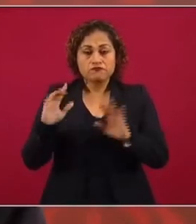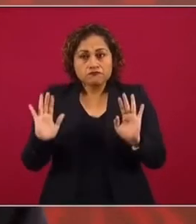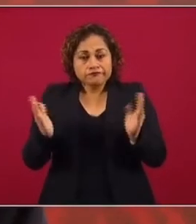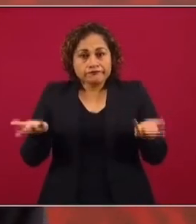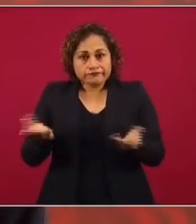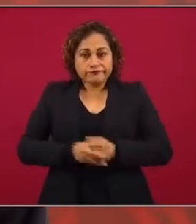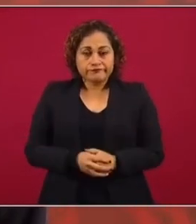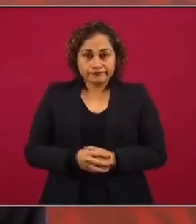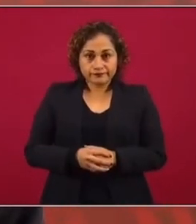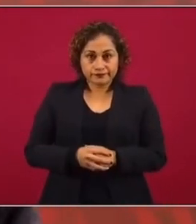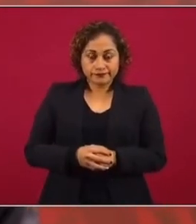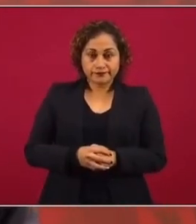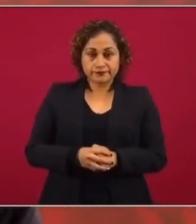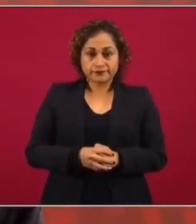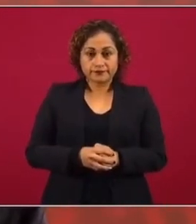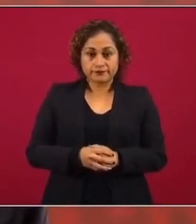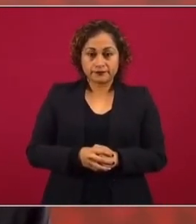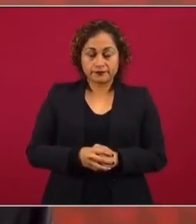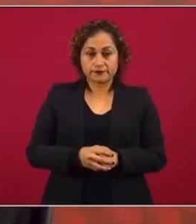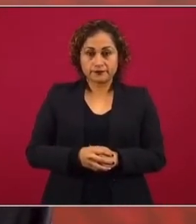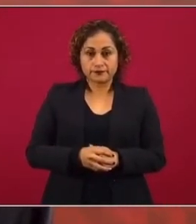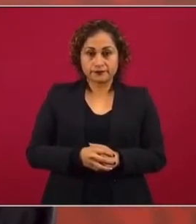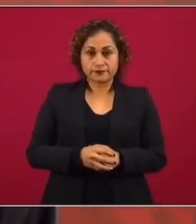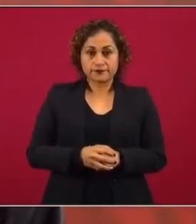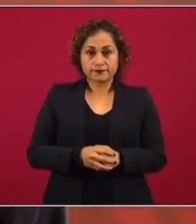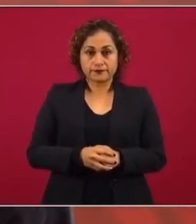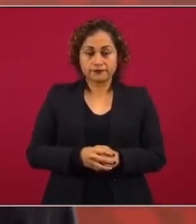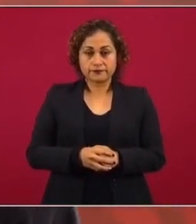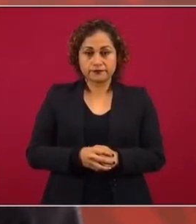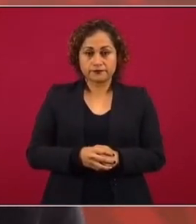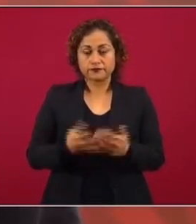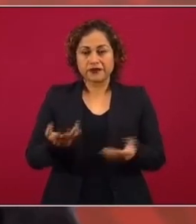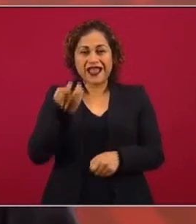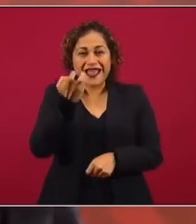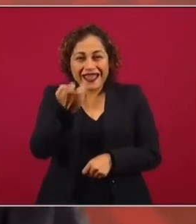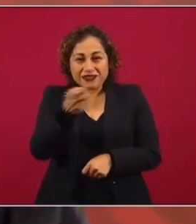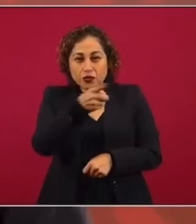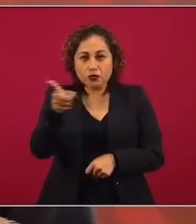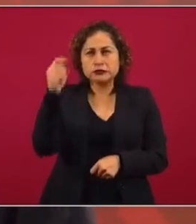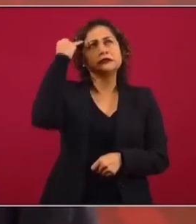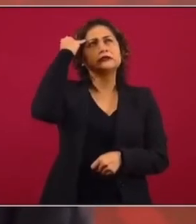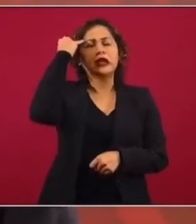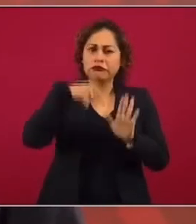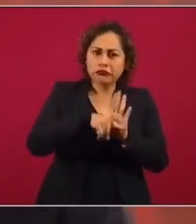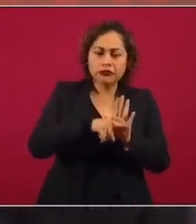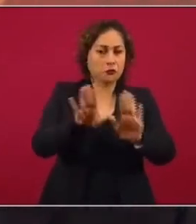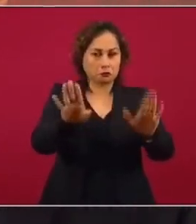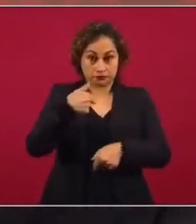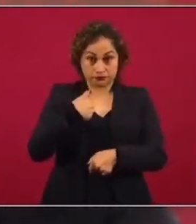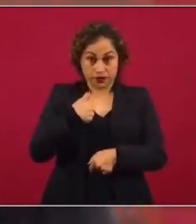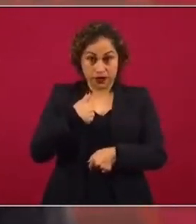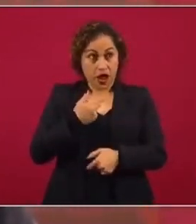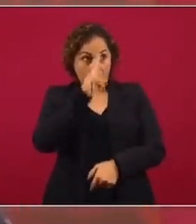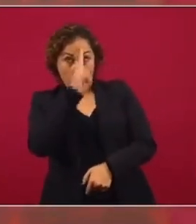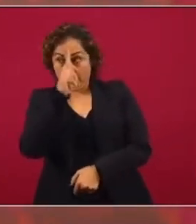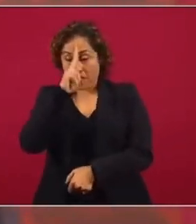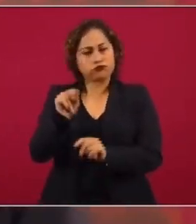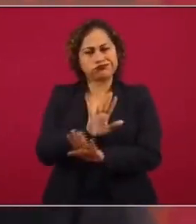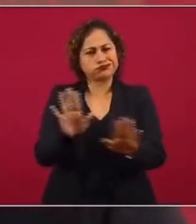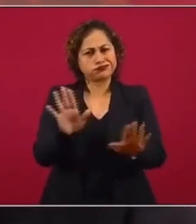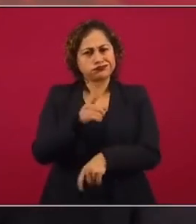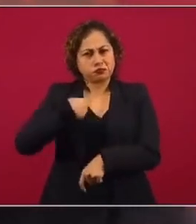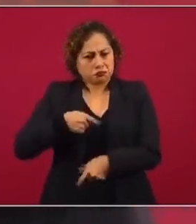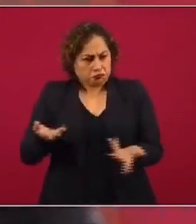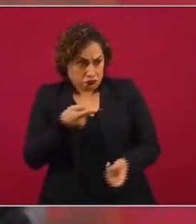que no se malinterprete. Nosotros no nos oponemos a que el que tenga